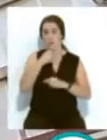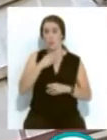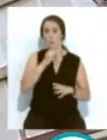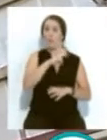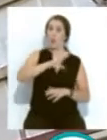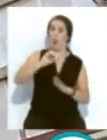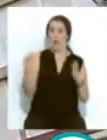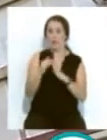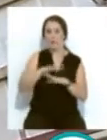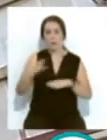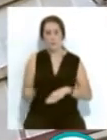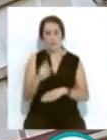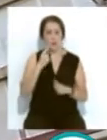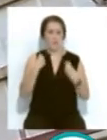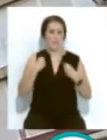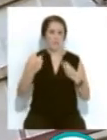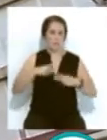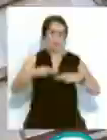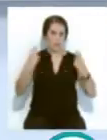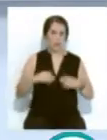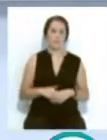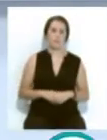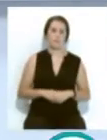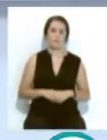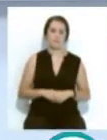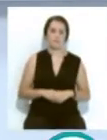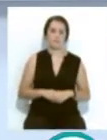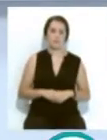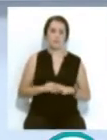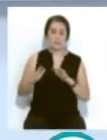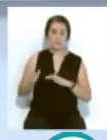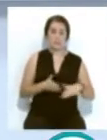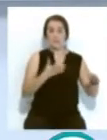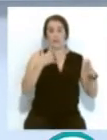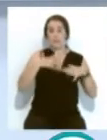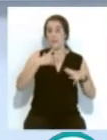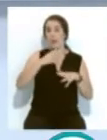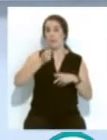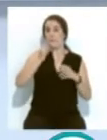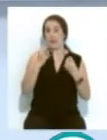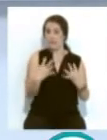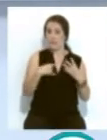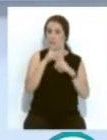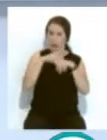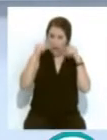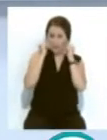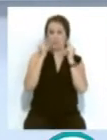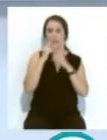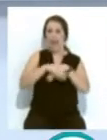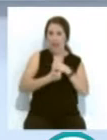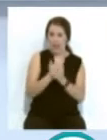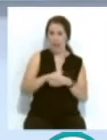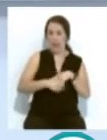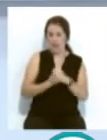Procasa para la mejora de vivienda pública. Prendas frescas, a protectores solares, mascarillas y gel